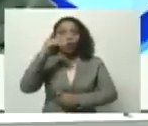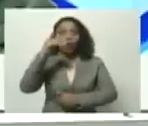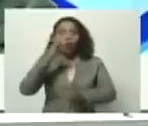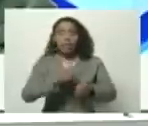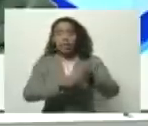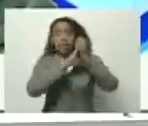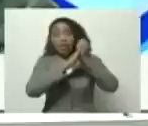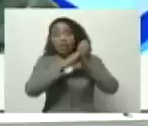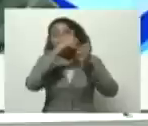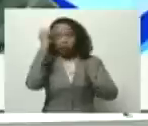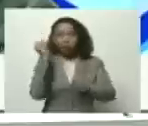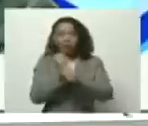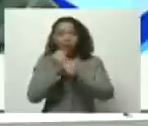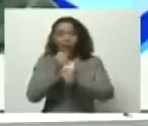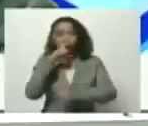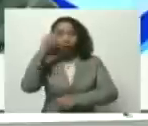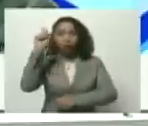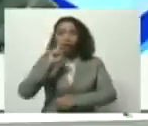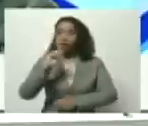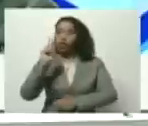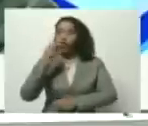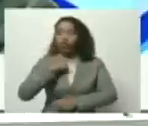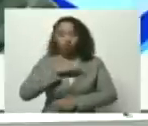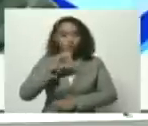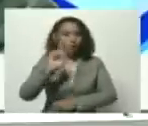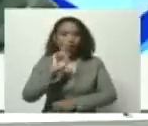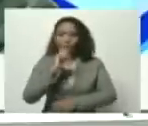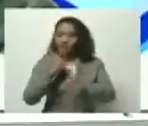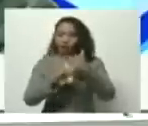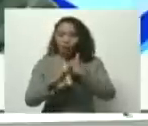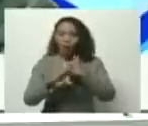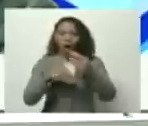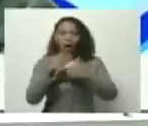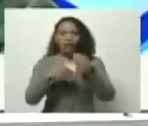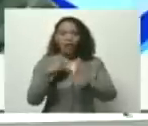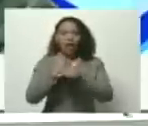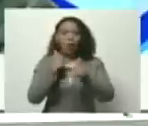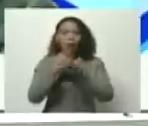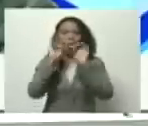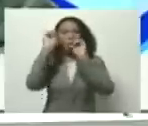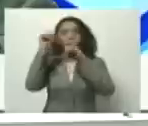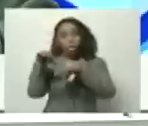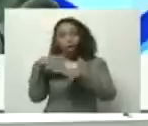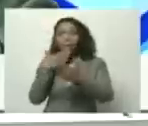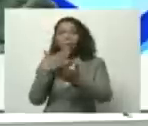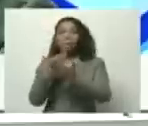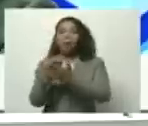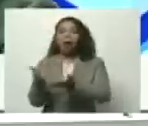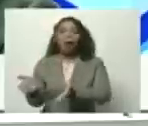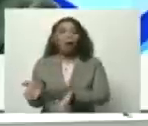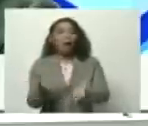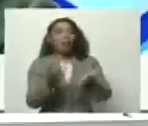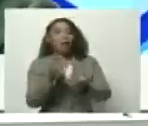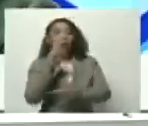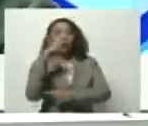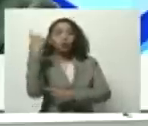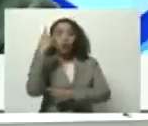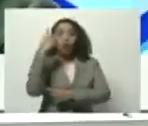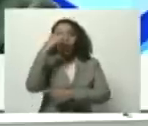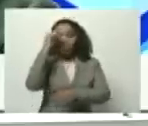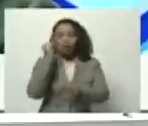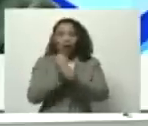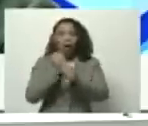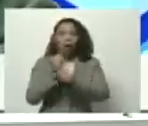el presidente maduro y que no vamos a dar marcha atrás ni vamos a permitir que un solo trabajador sea